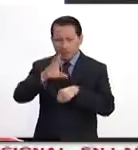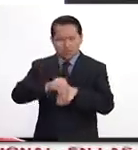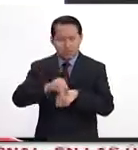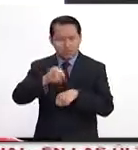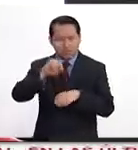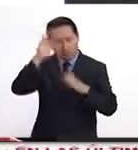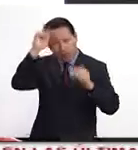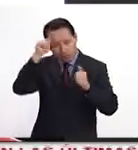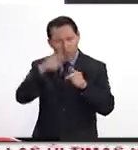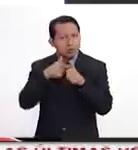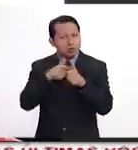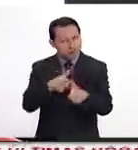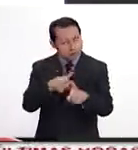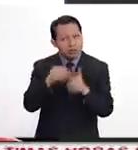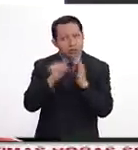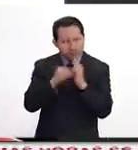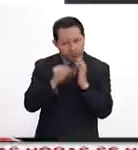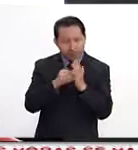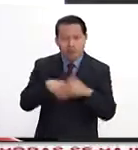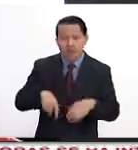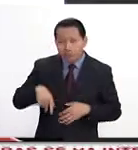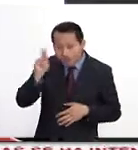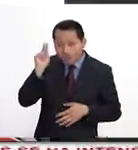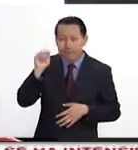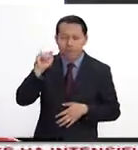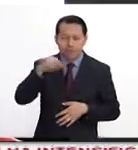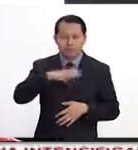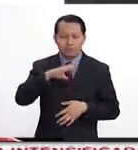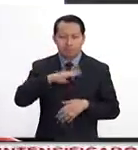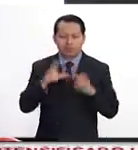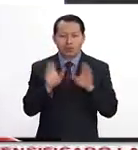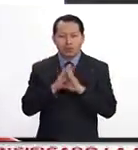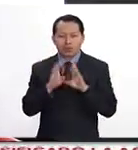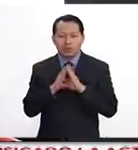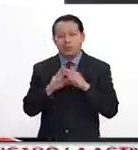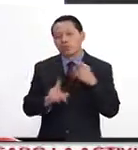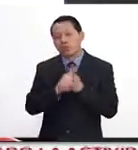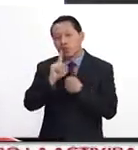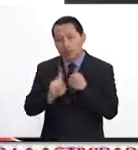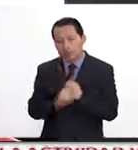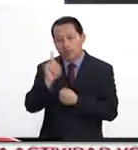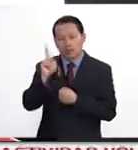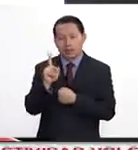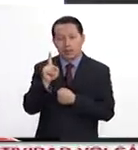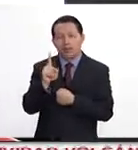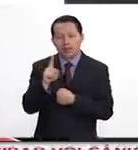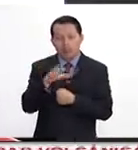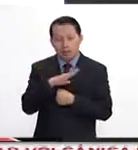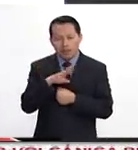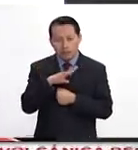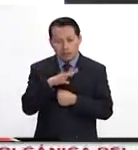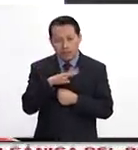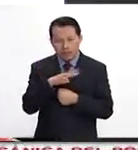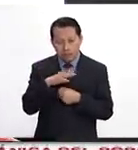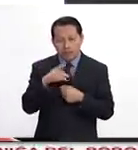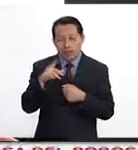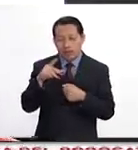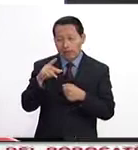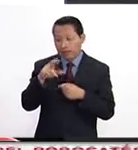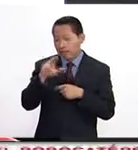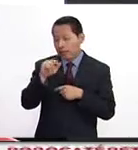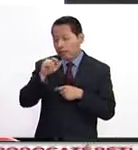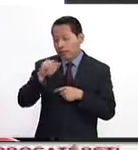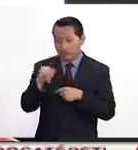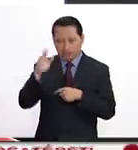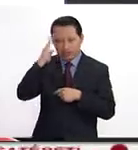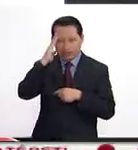lleve a cabo o se mantenga. Pero sí, ahí definitivamente habría un problema si Raisi, que es el líder más cercano